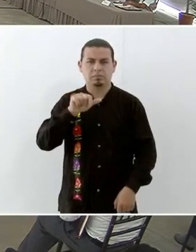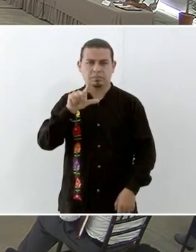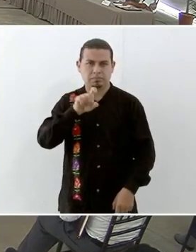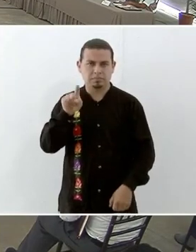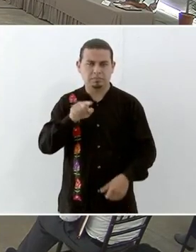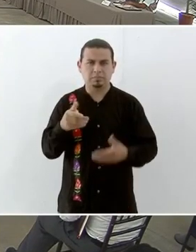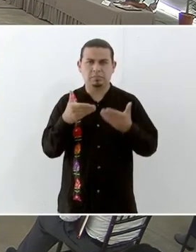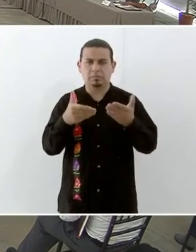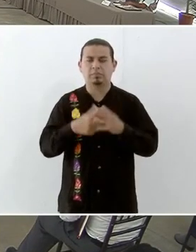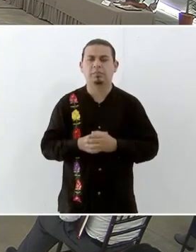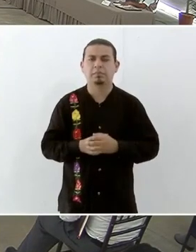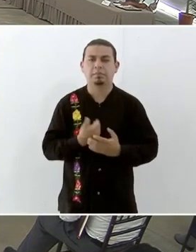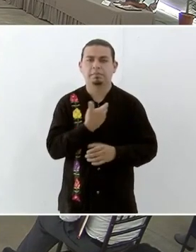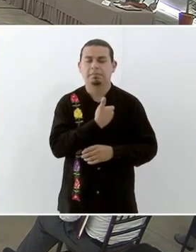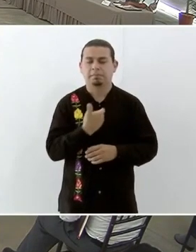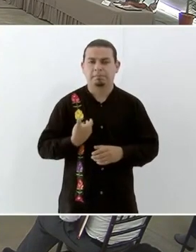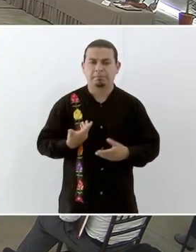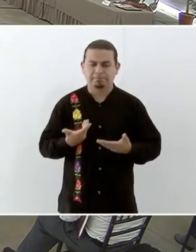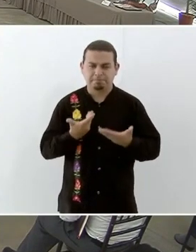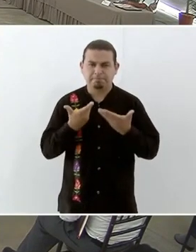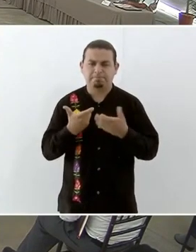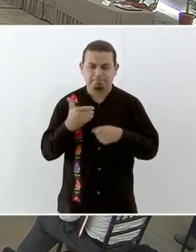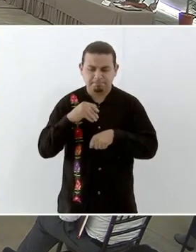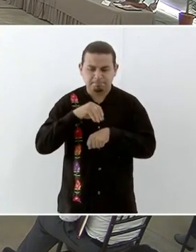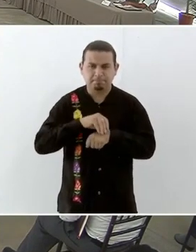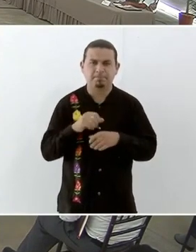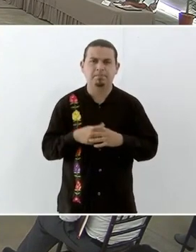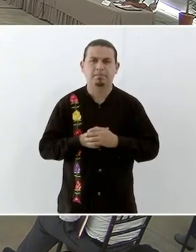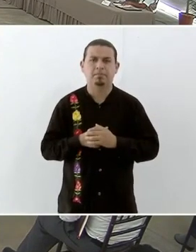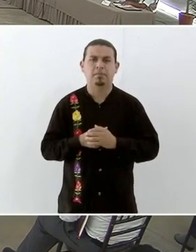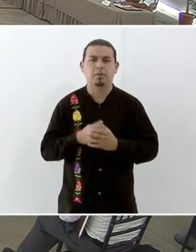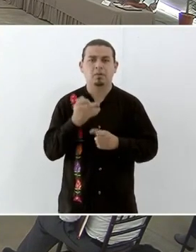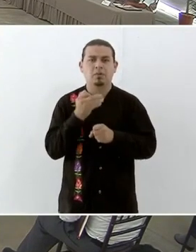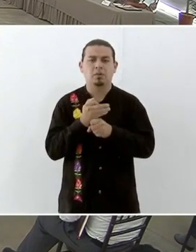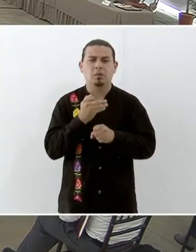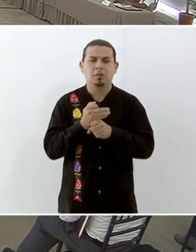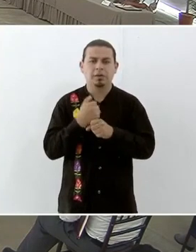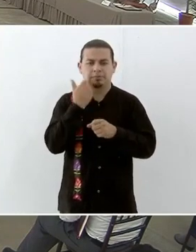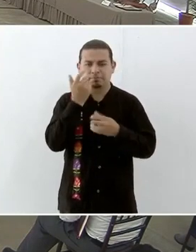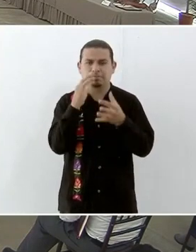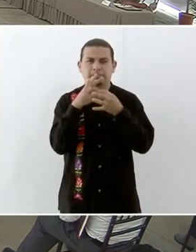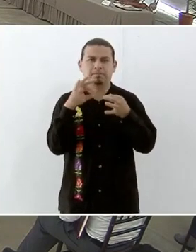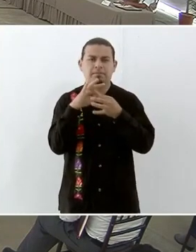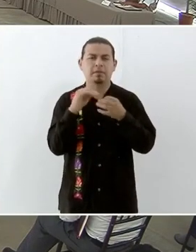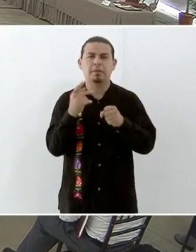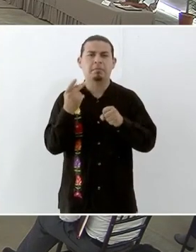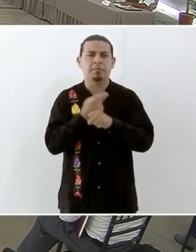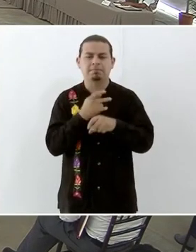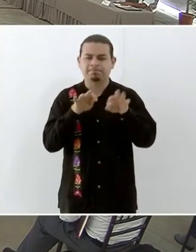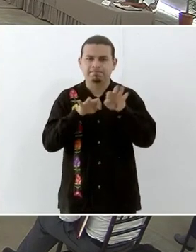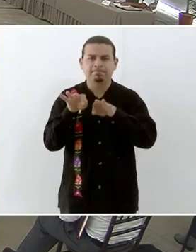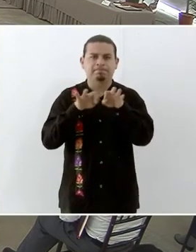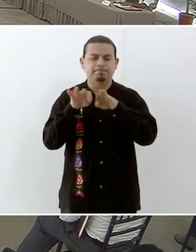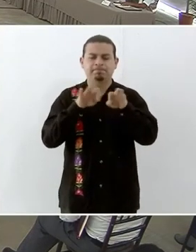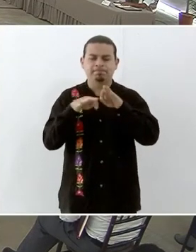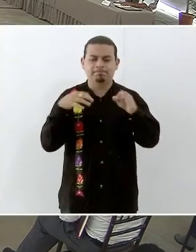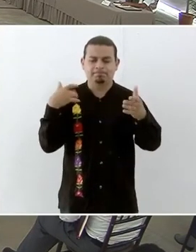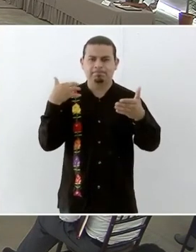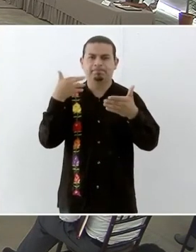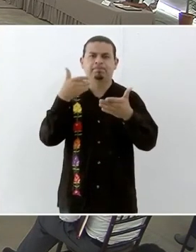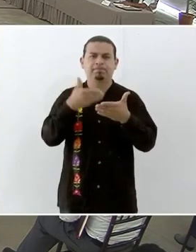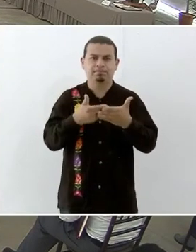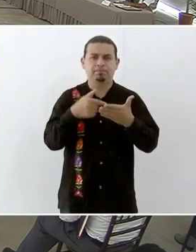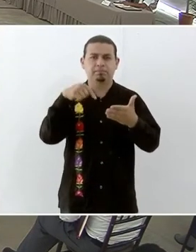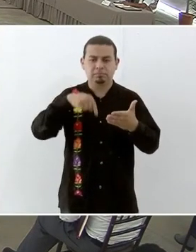Con su permiso, señor presidente. Para informar lo que se ha estado haciendo aquí en el trabajo